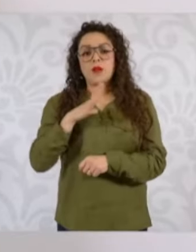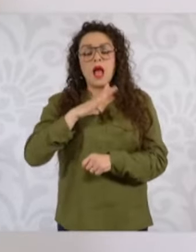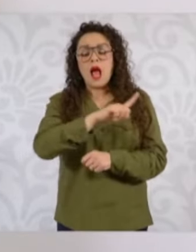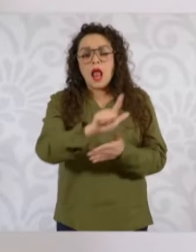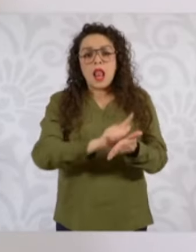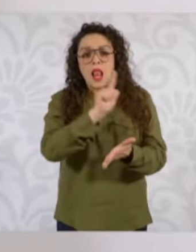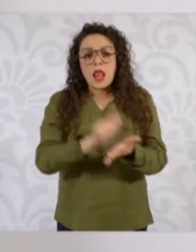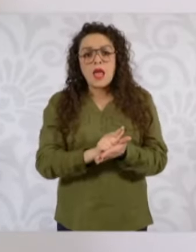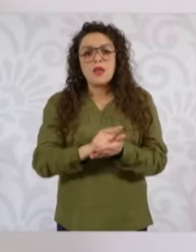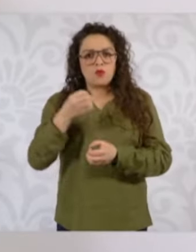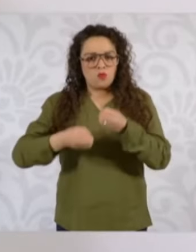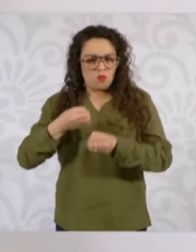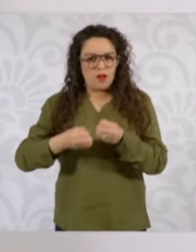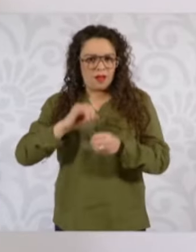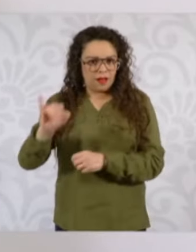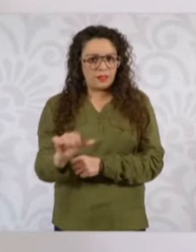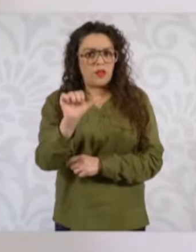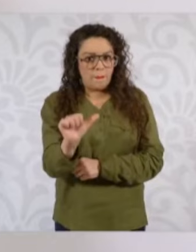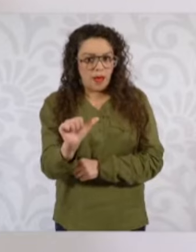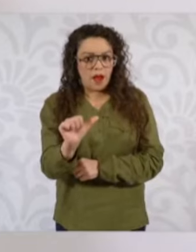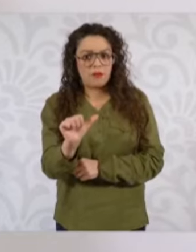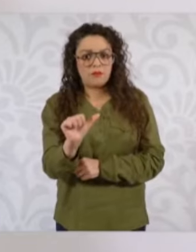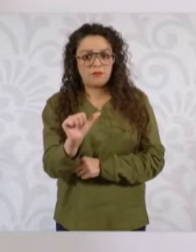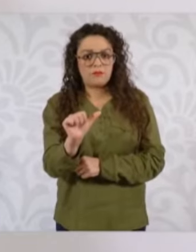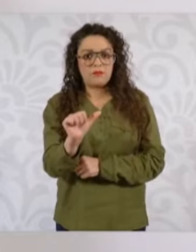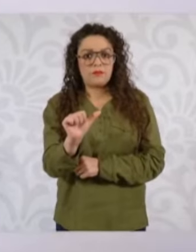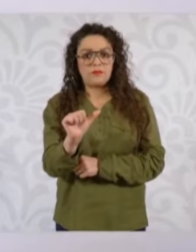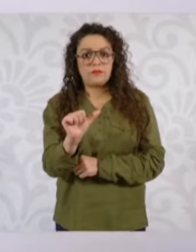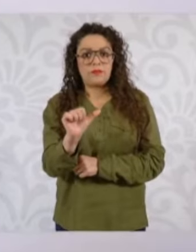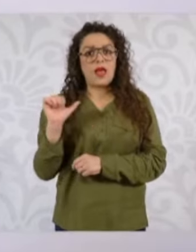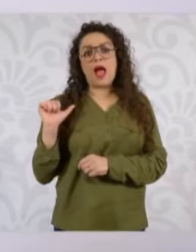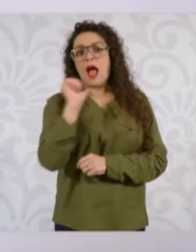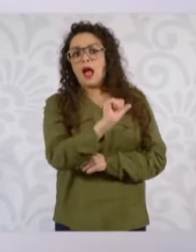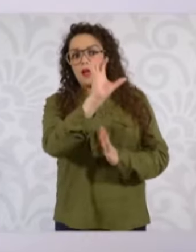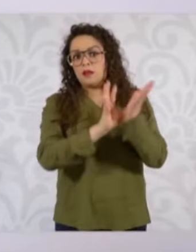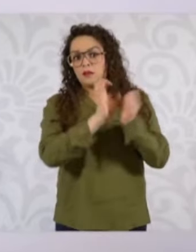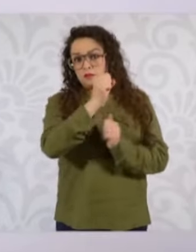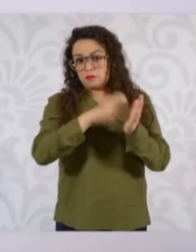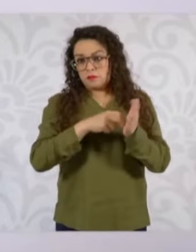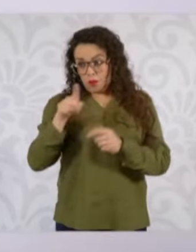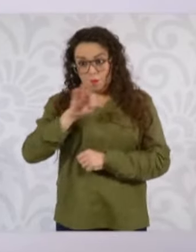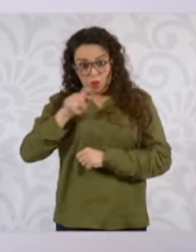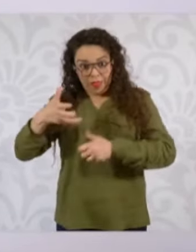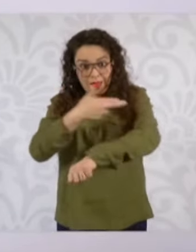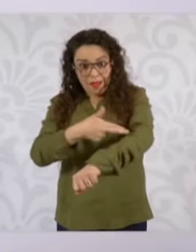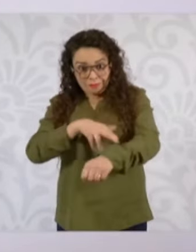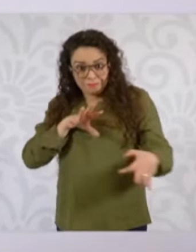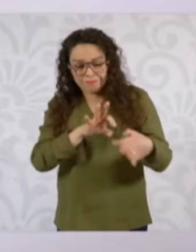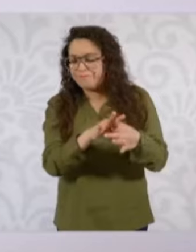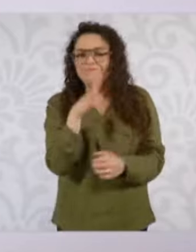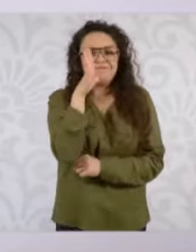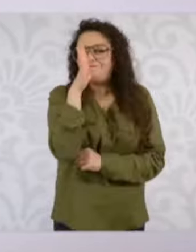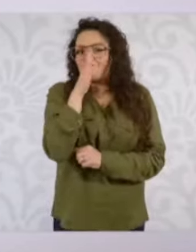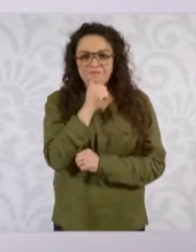con claridad establece que el amparo no procede en contra de reformas constitucionales y las y los jueces la han